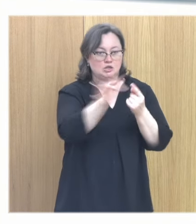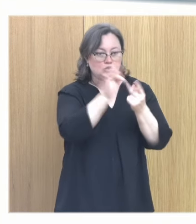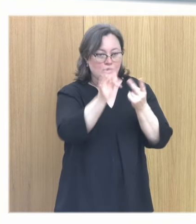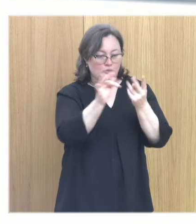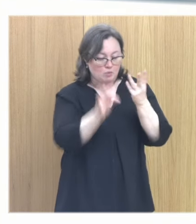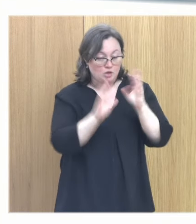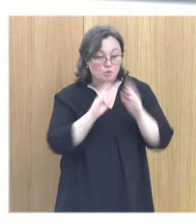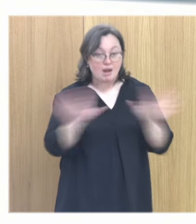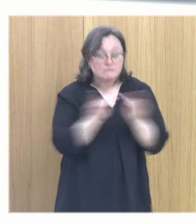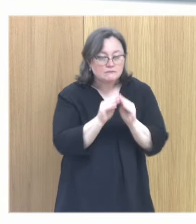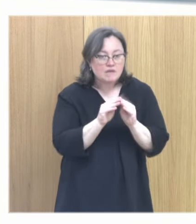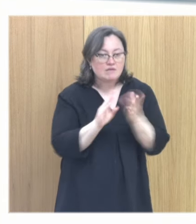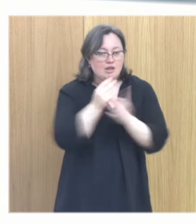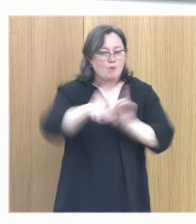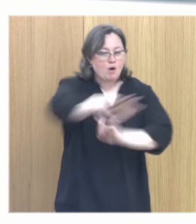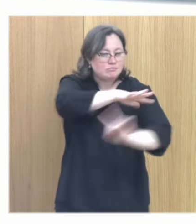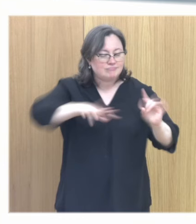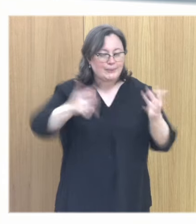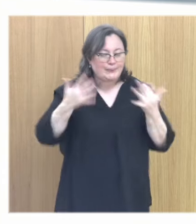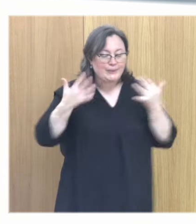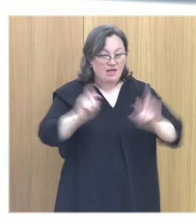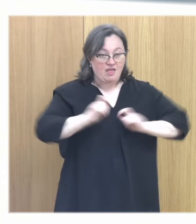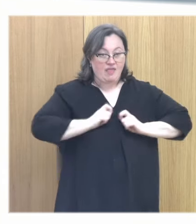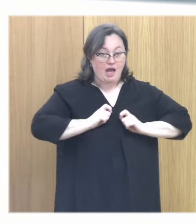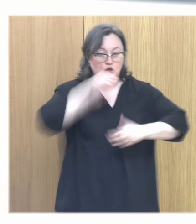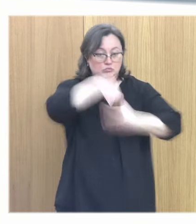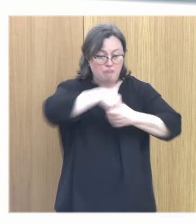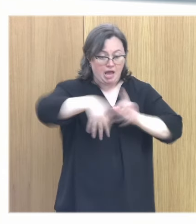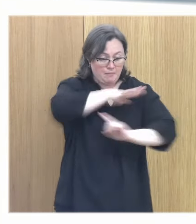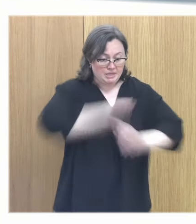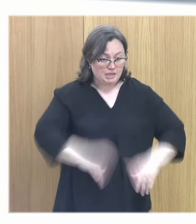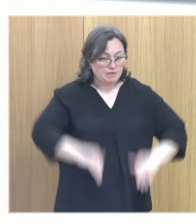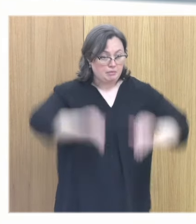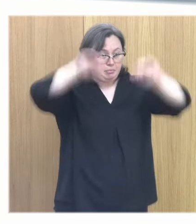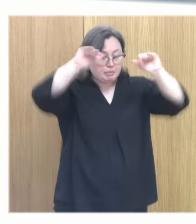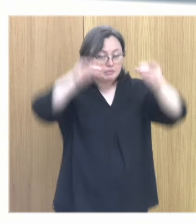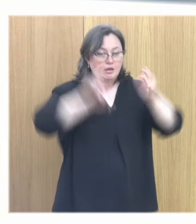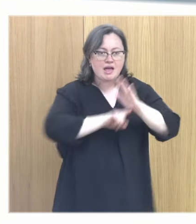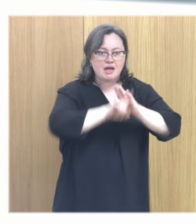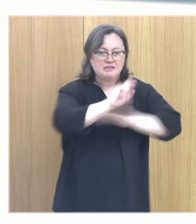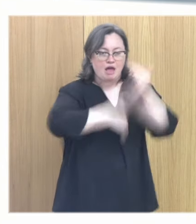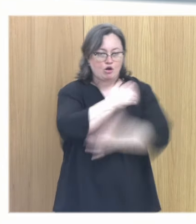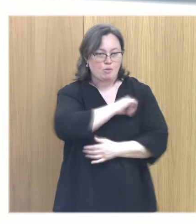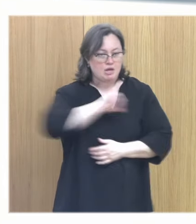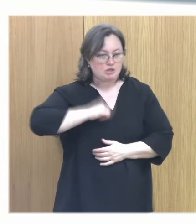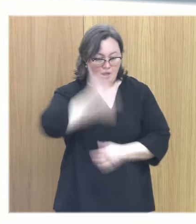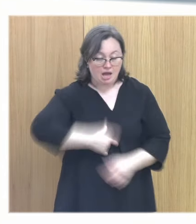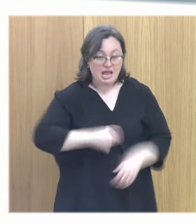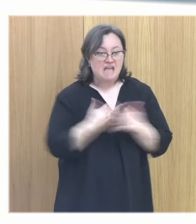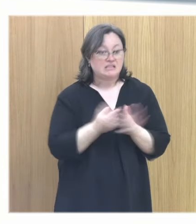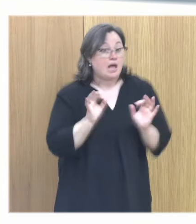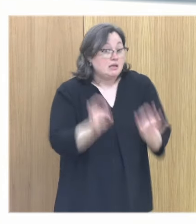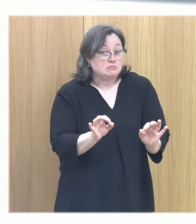esas pequeñas cosas generaban un aire. Un aire en el que nosotros crecimos, en el que nos desarrollamos y que además dábamos por